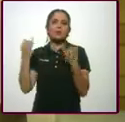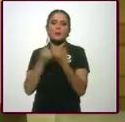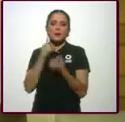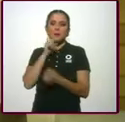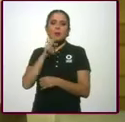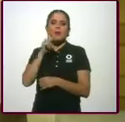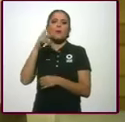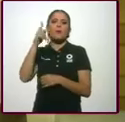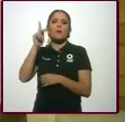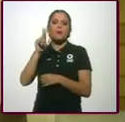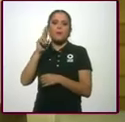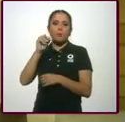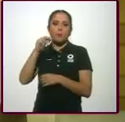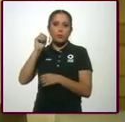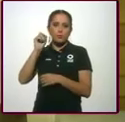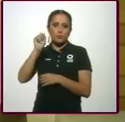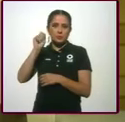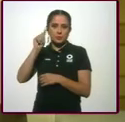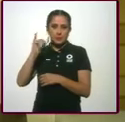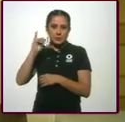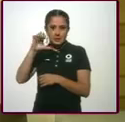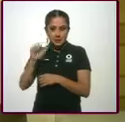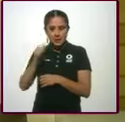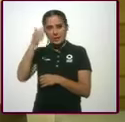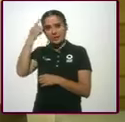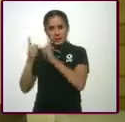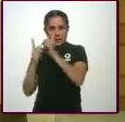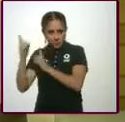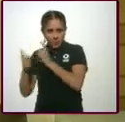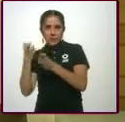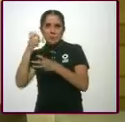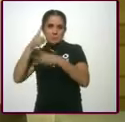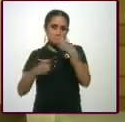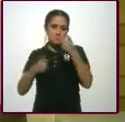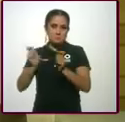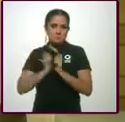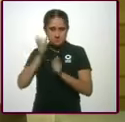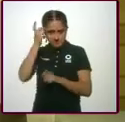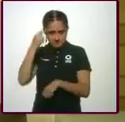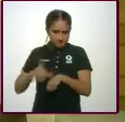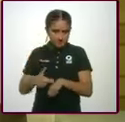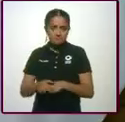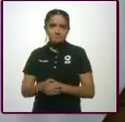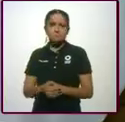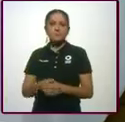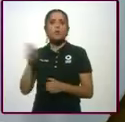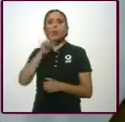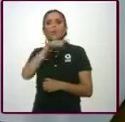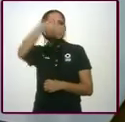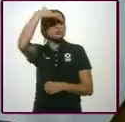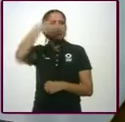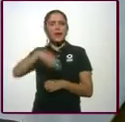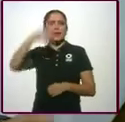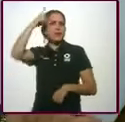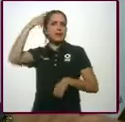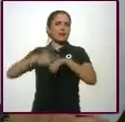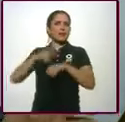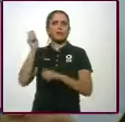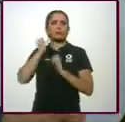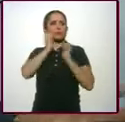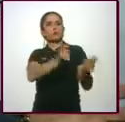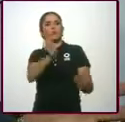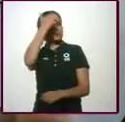Deportivos. Pronósticos para la Asistencia Pública también es el nombre. A ver, déjame, ¿cuándo te entraste? ¿Qué ibas a ser director? No,